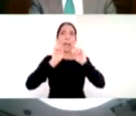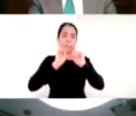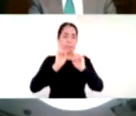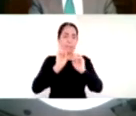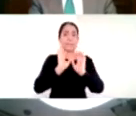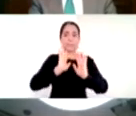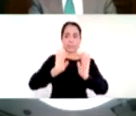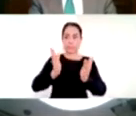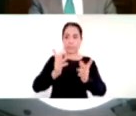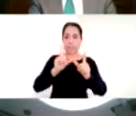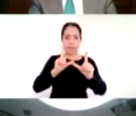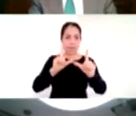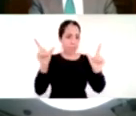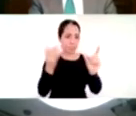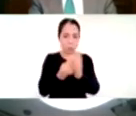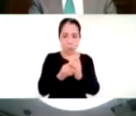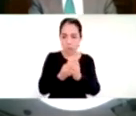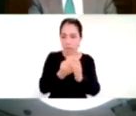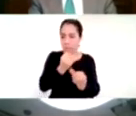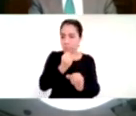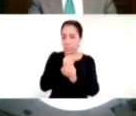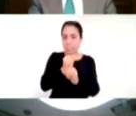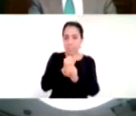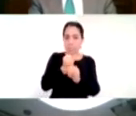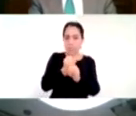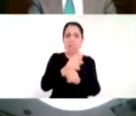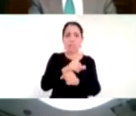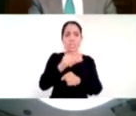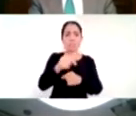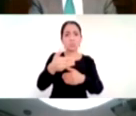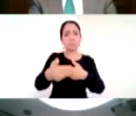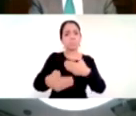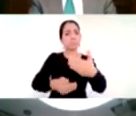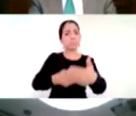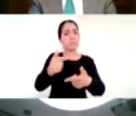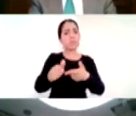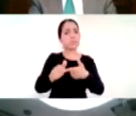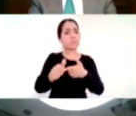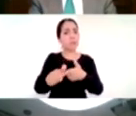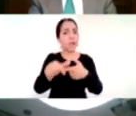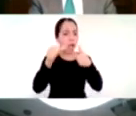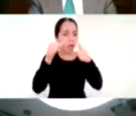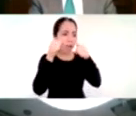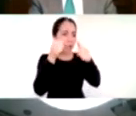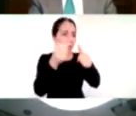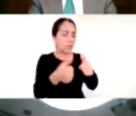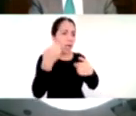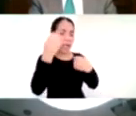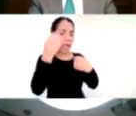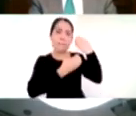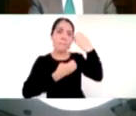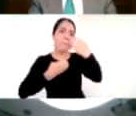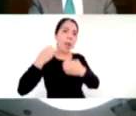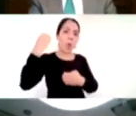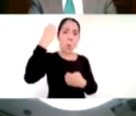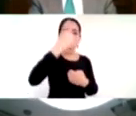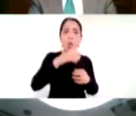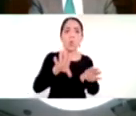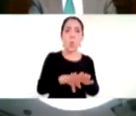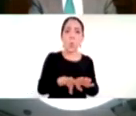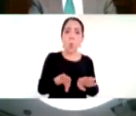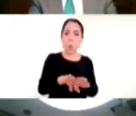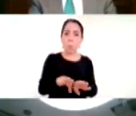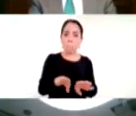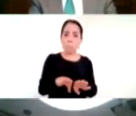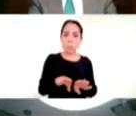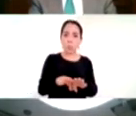lo que buscamos en todo momento es no llevar tensión a los hogares sino al contrario gracias a que el maestro estaba